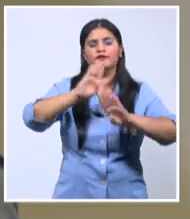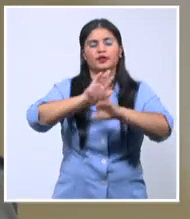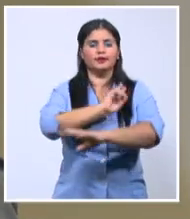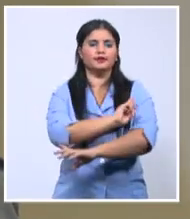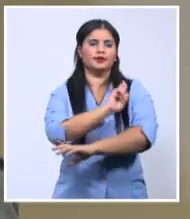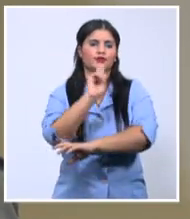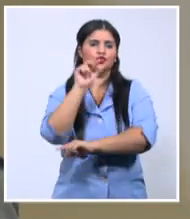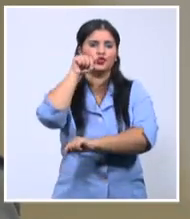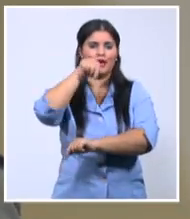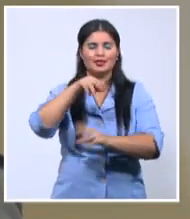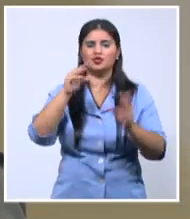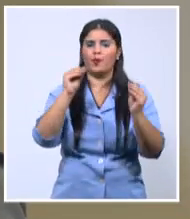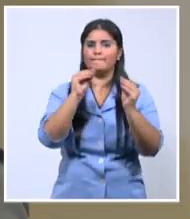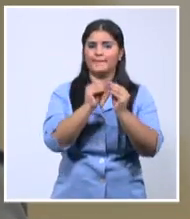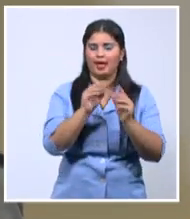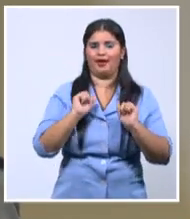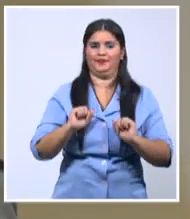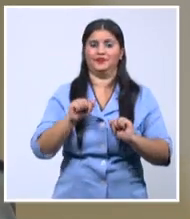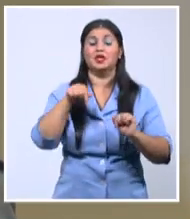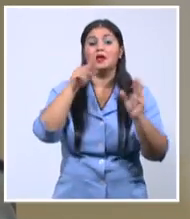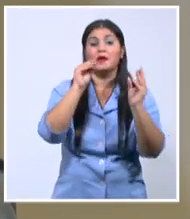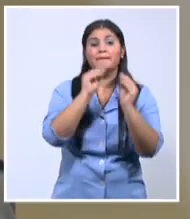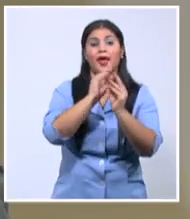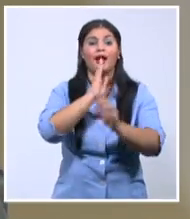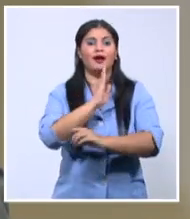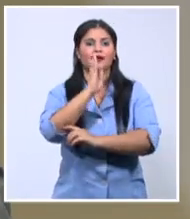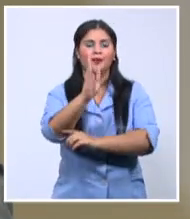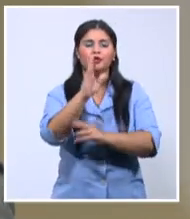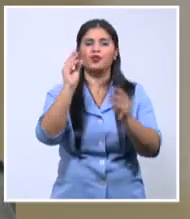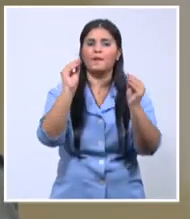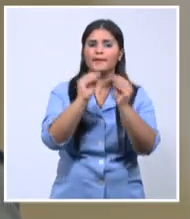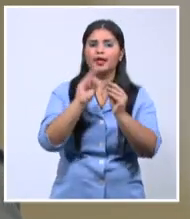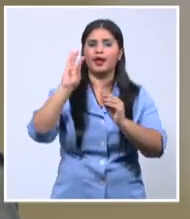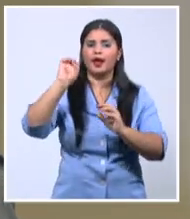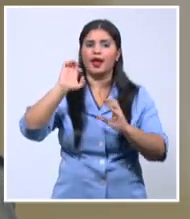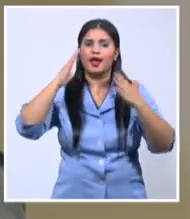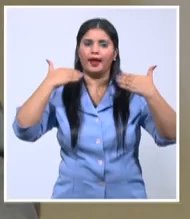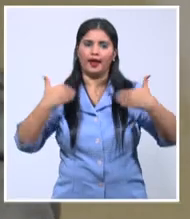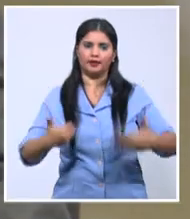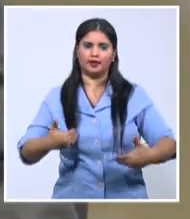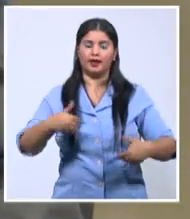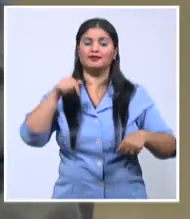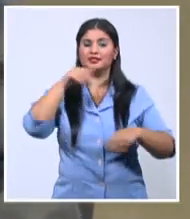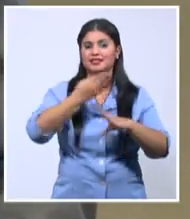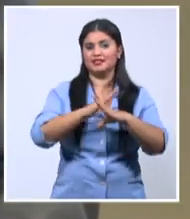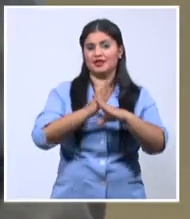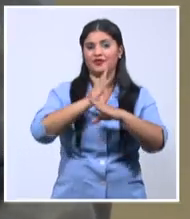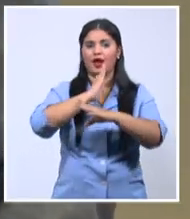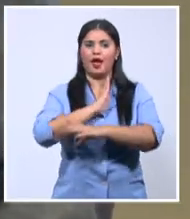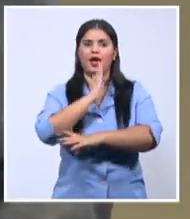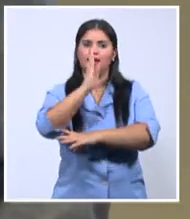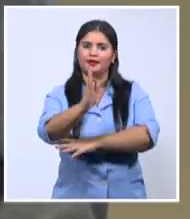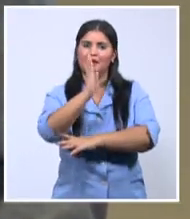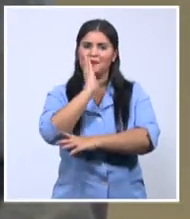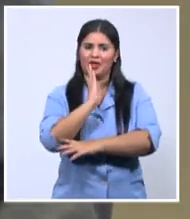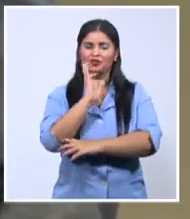ejemplos de lo que significa el respeto de todos los derechos